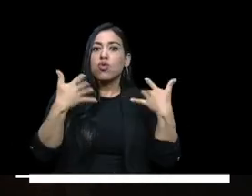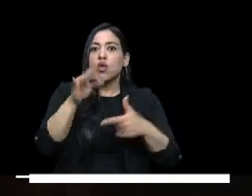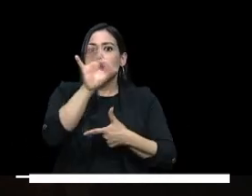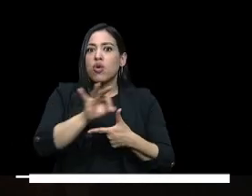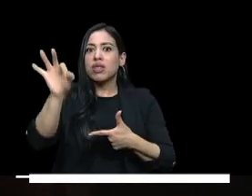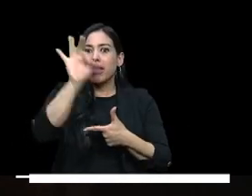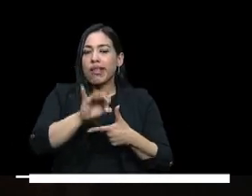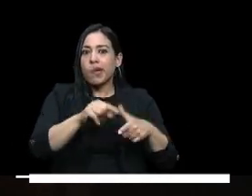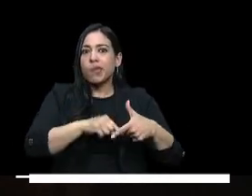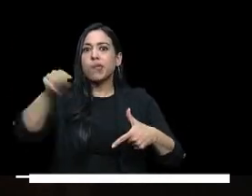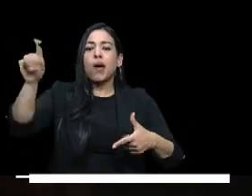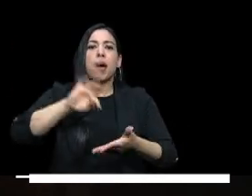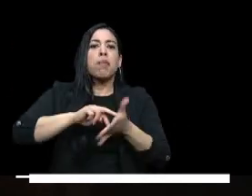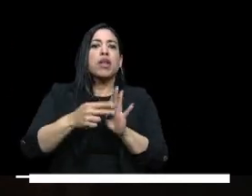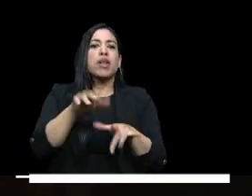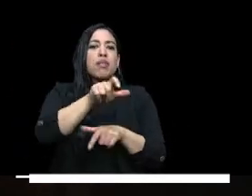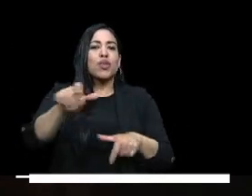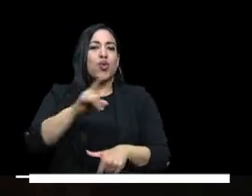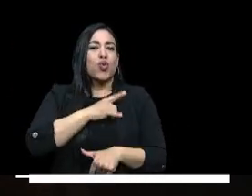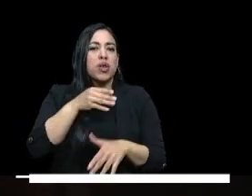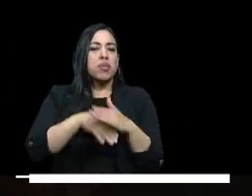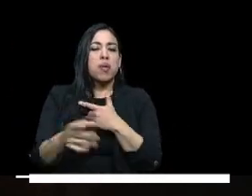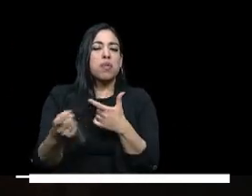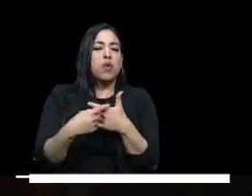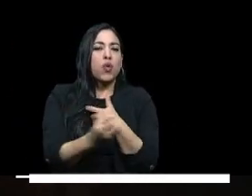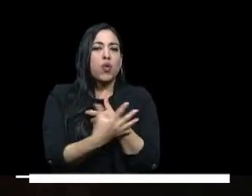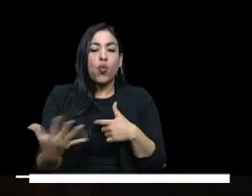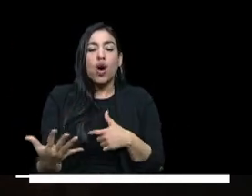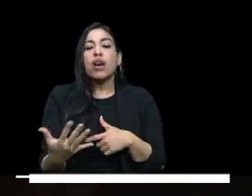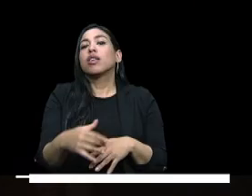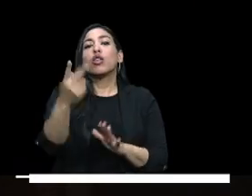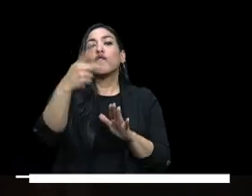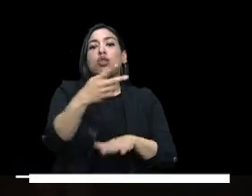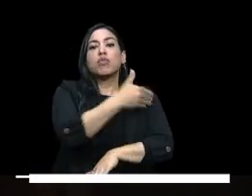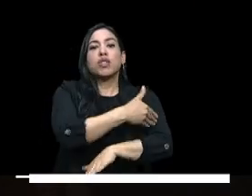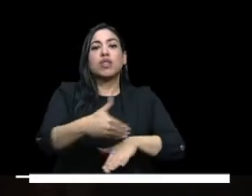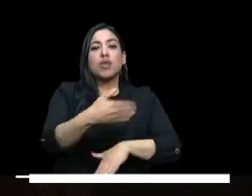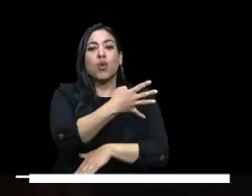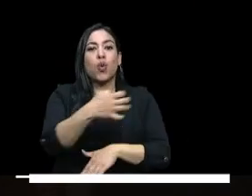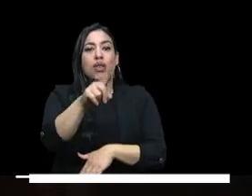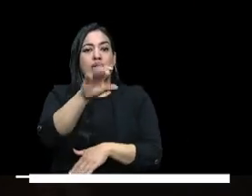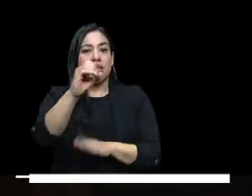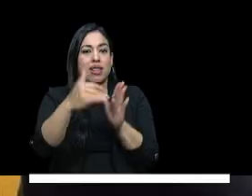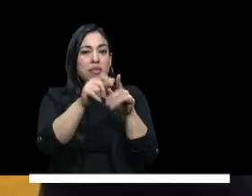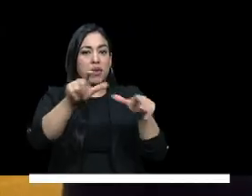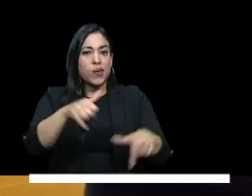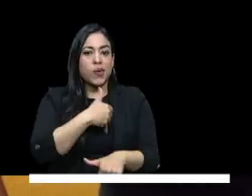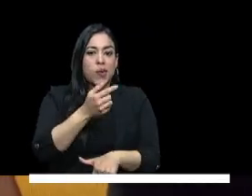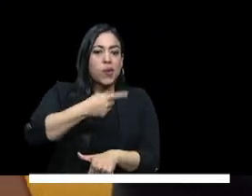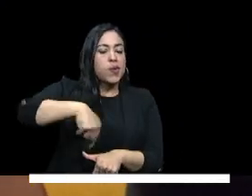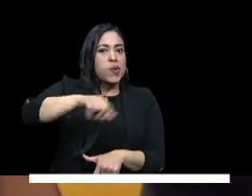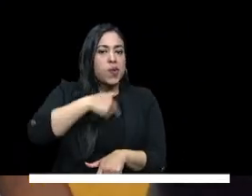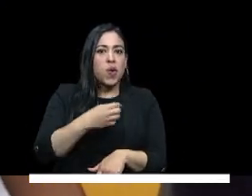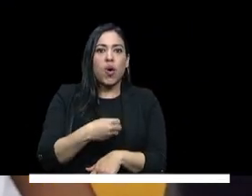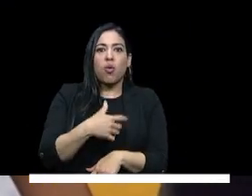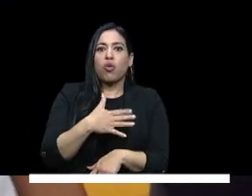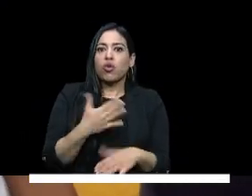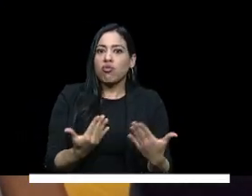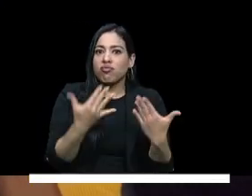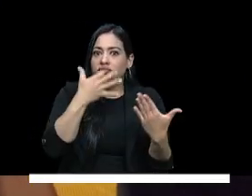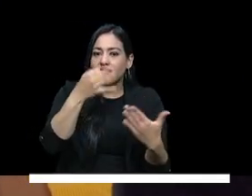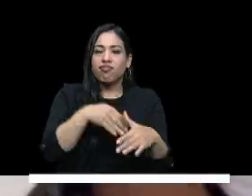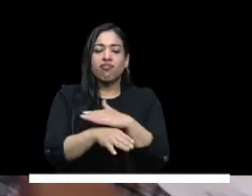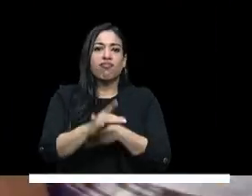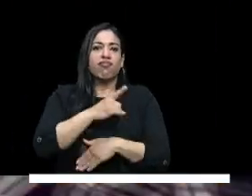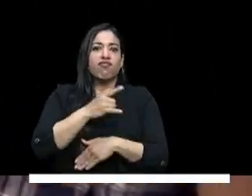crecimiento significativo en la matrícula de educación superior ya son más de 2 millones 460 mil jóvenes que tienen una oportunidad real